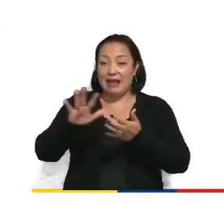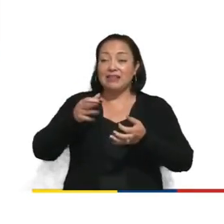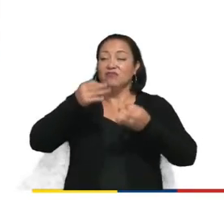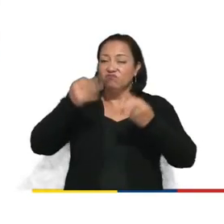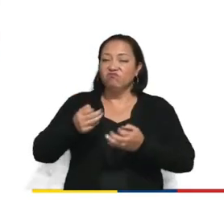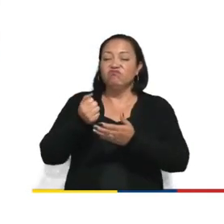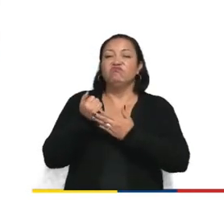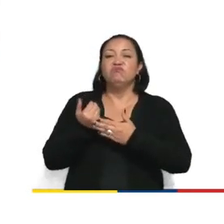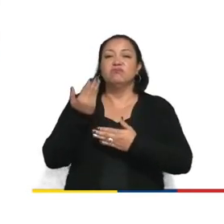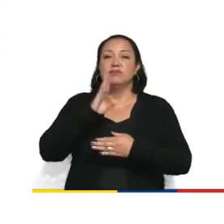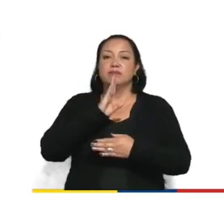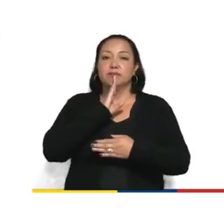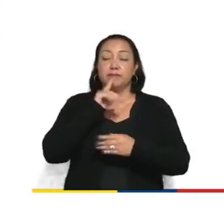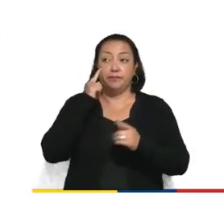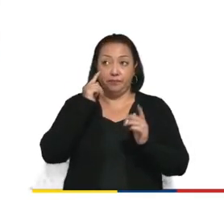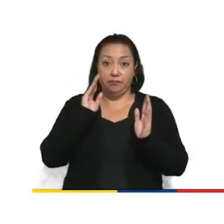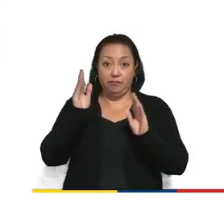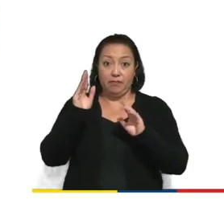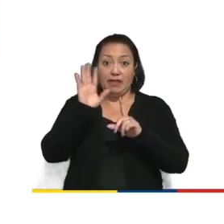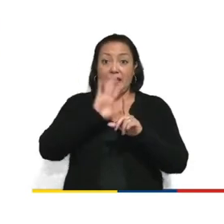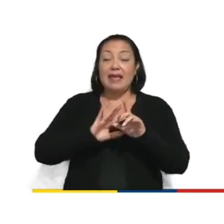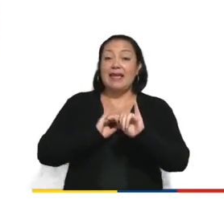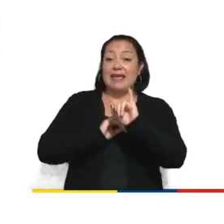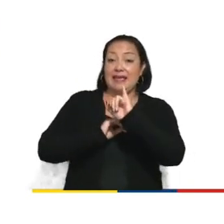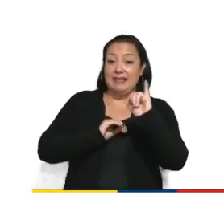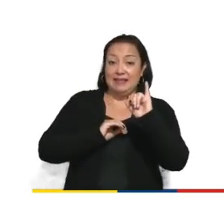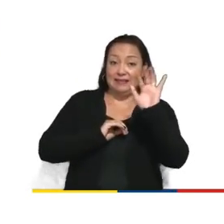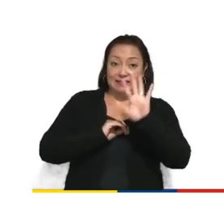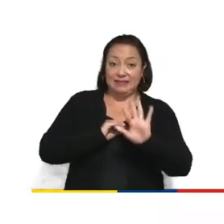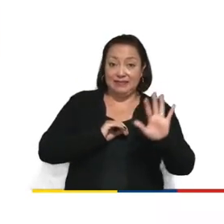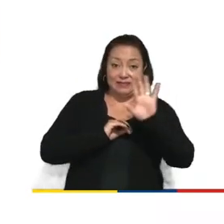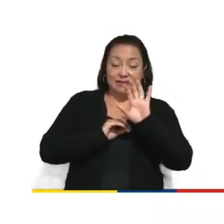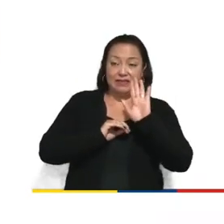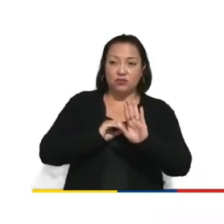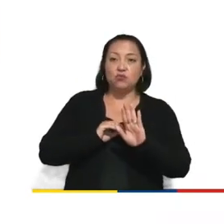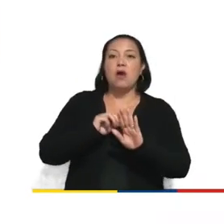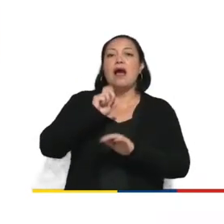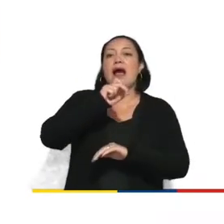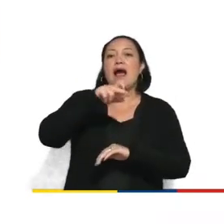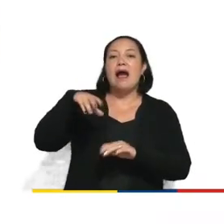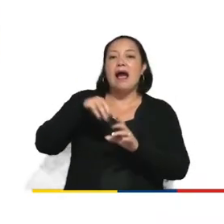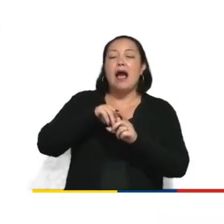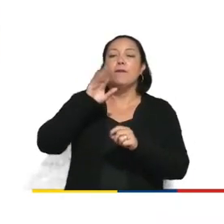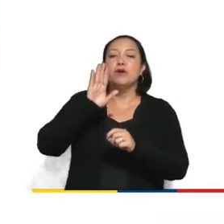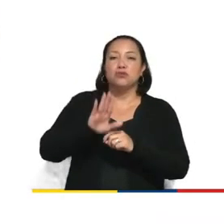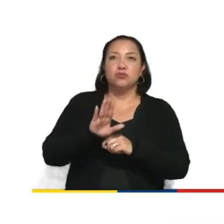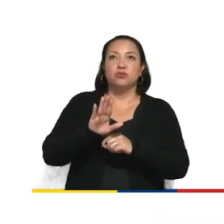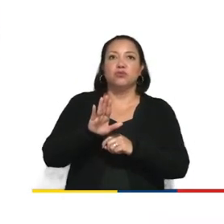izquierda cuáles son esas aplicaciones en toda